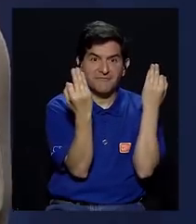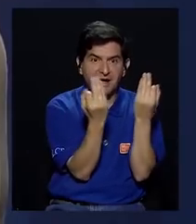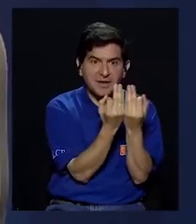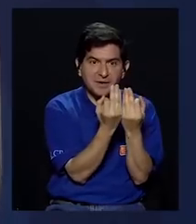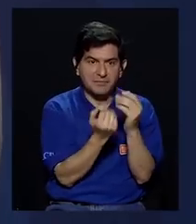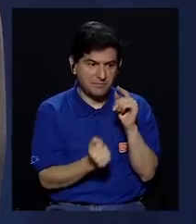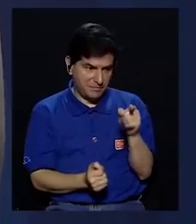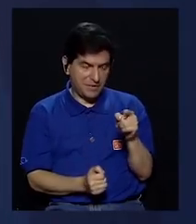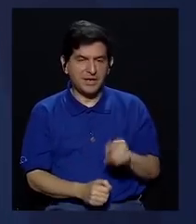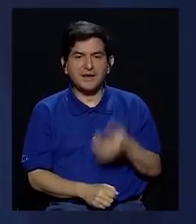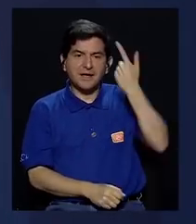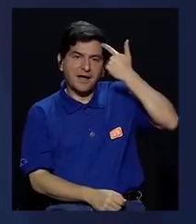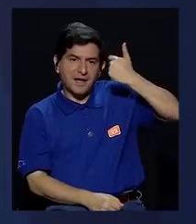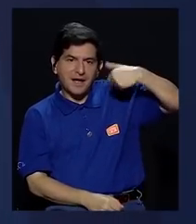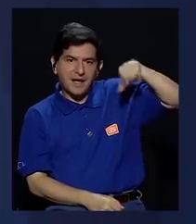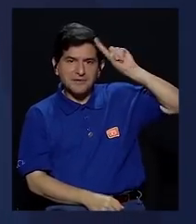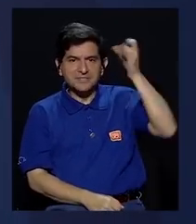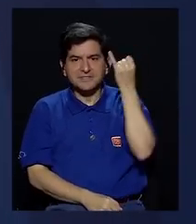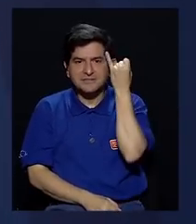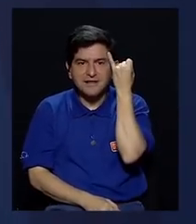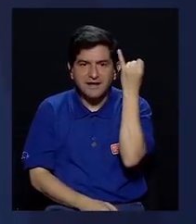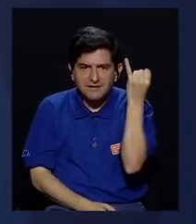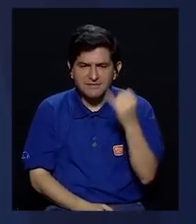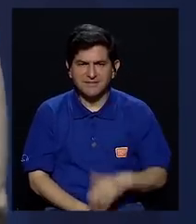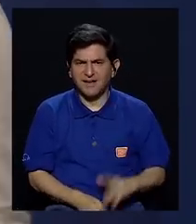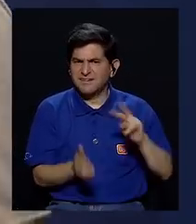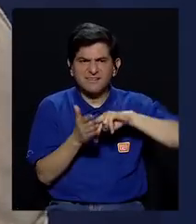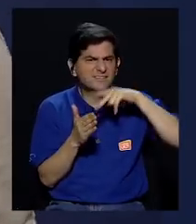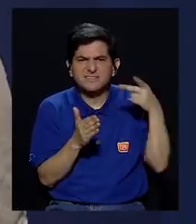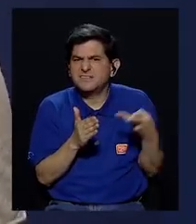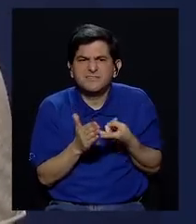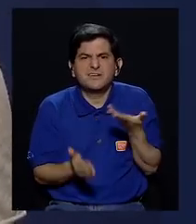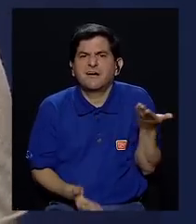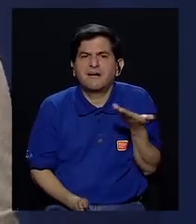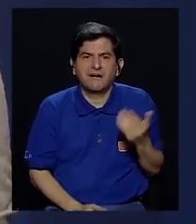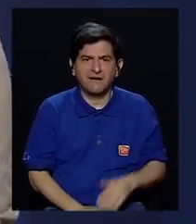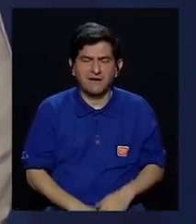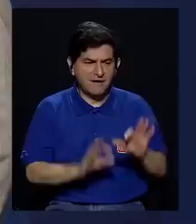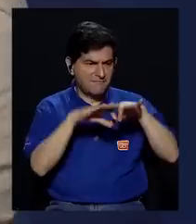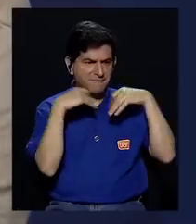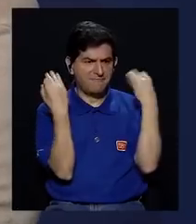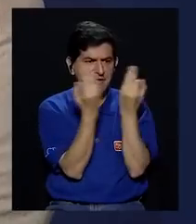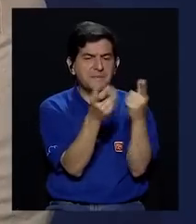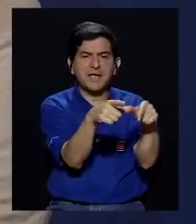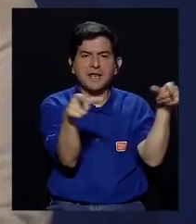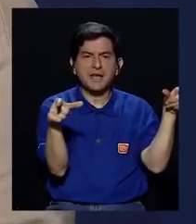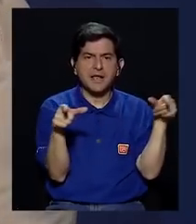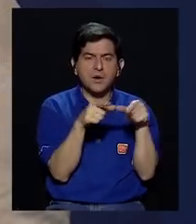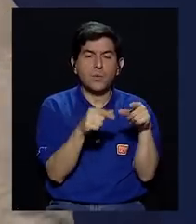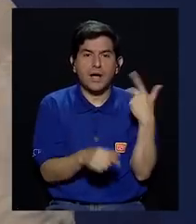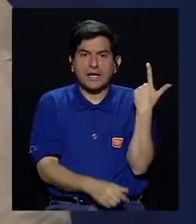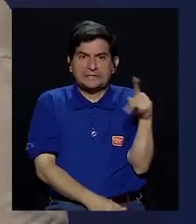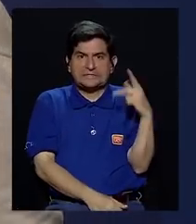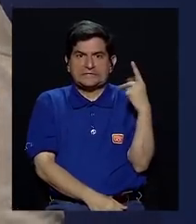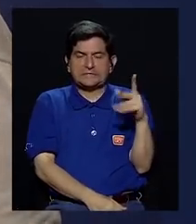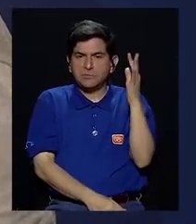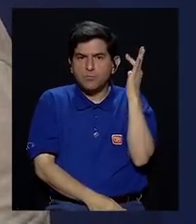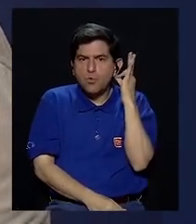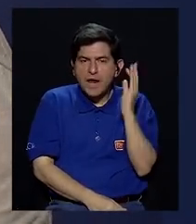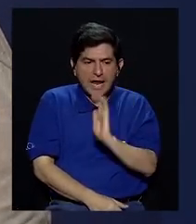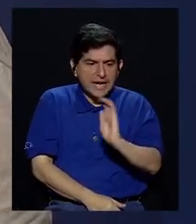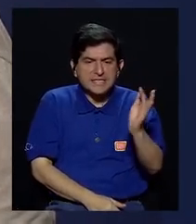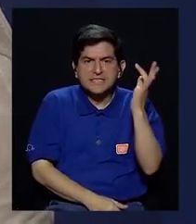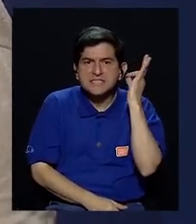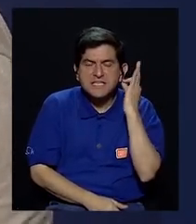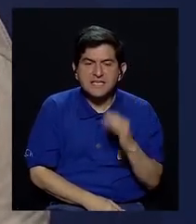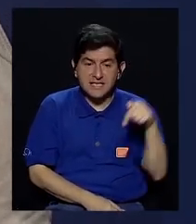es una abstracción. Es una abstracción. ¿Qué significa la familia? La familia es el lugar más peligroso para las mujeres